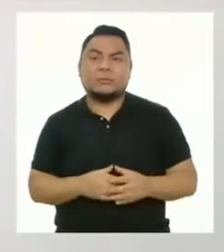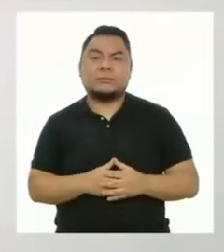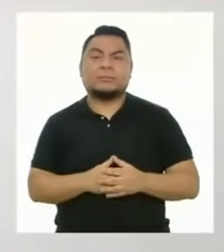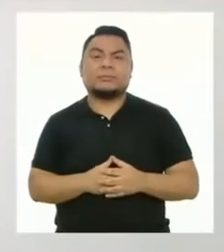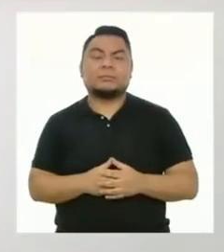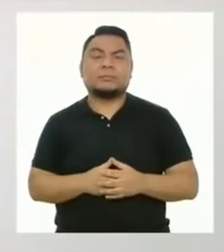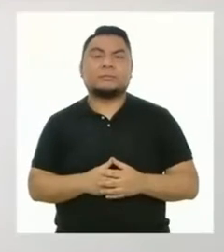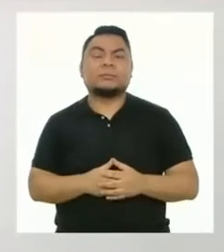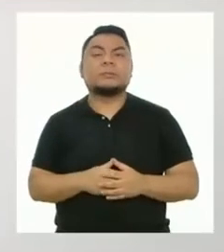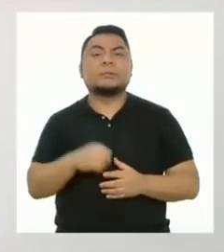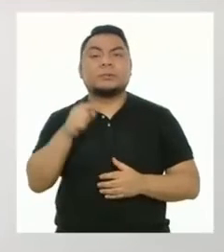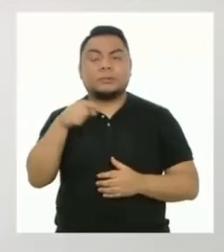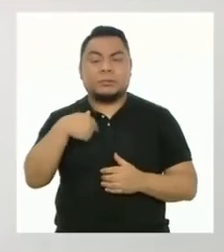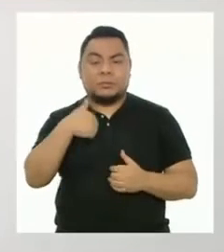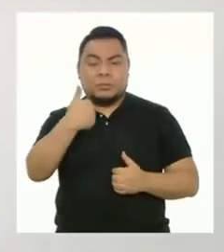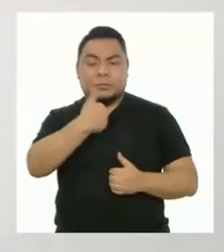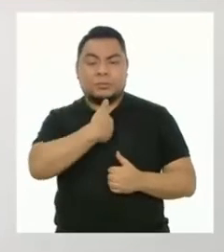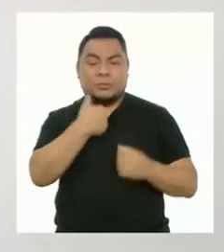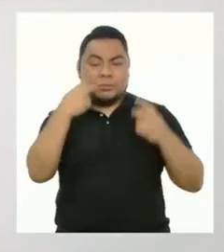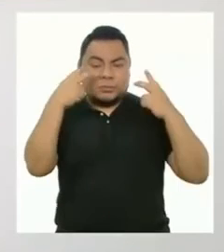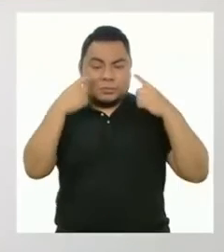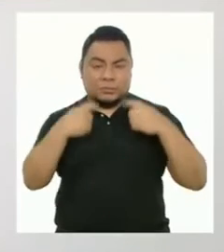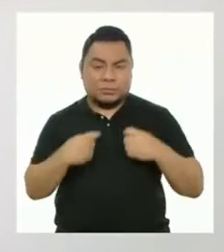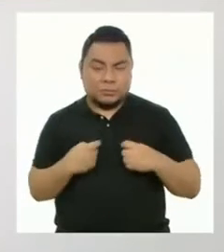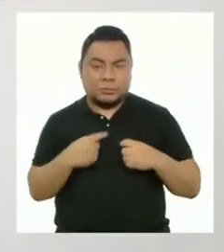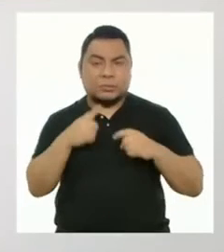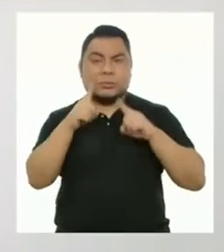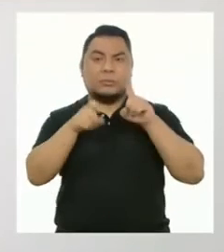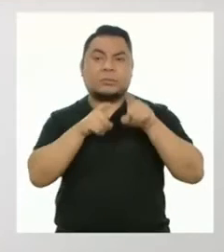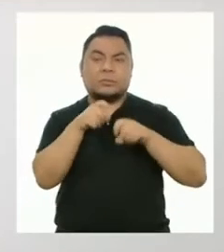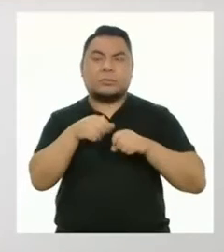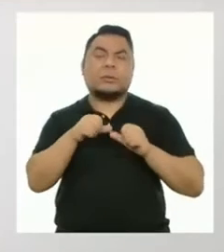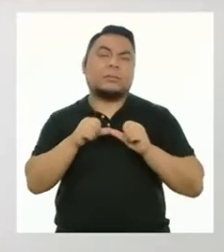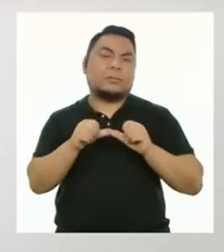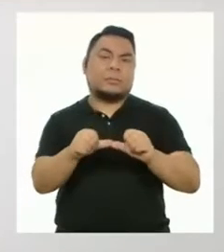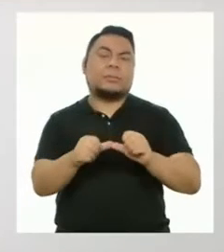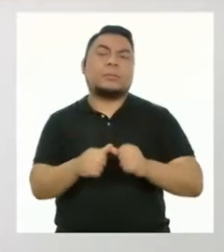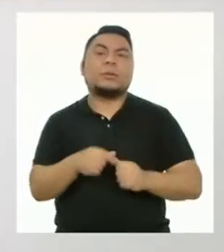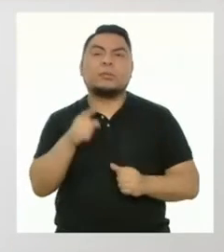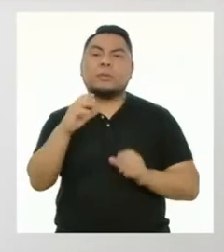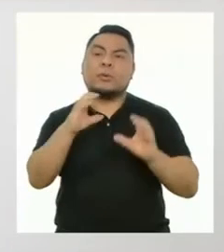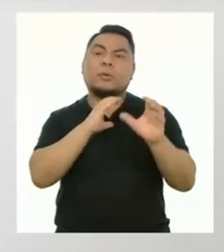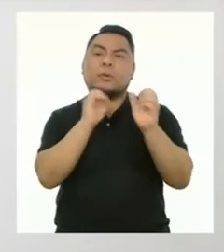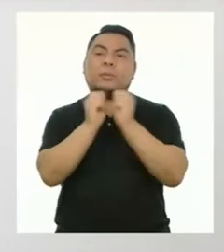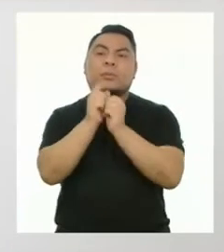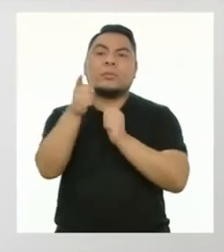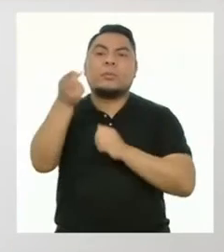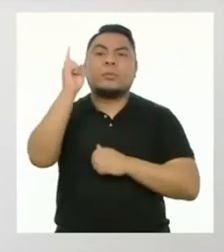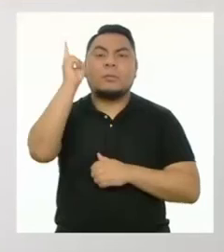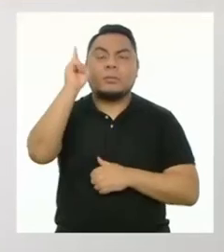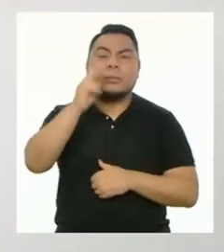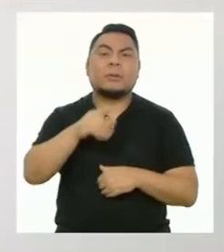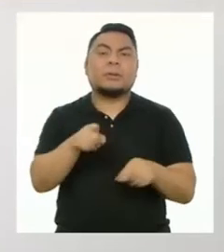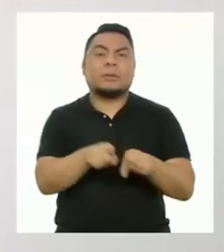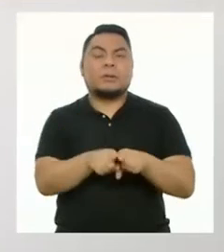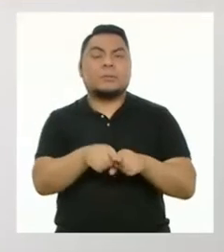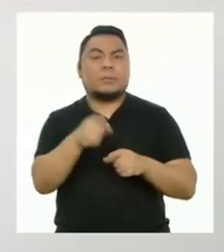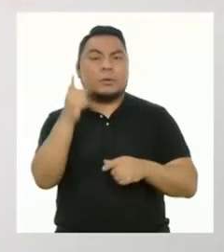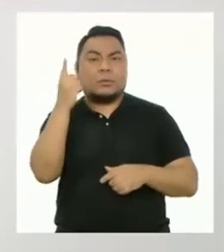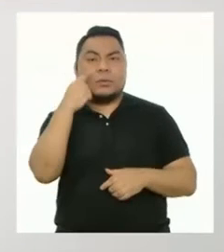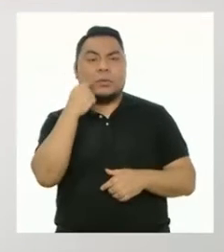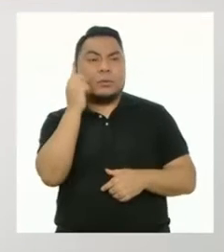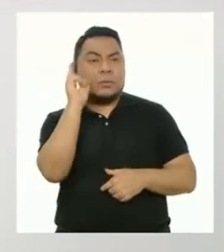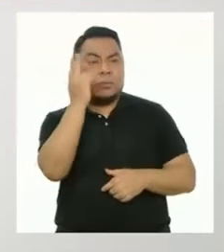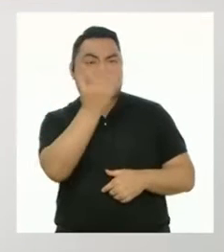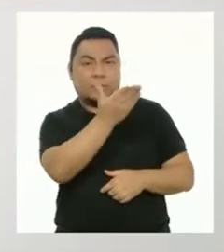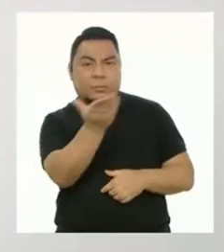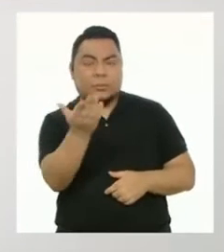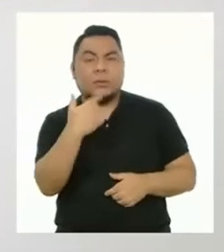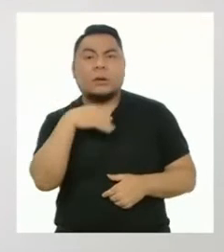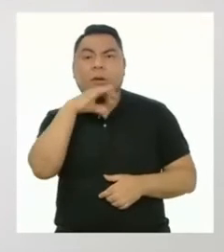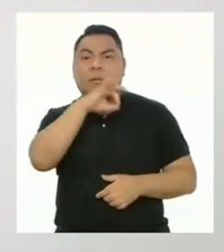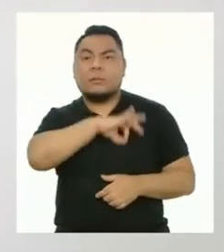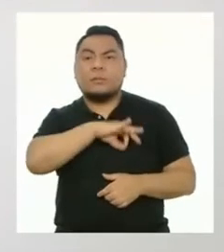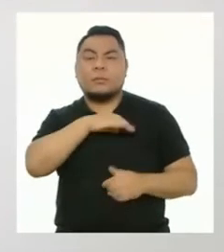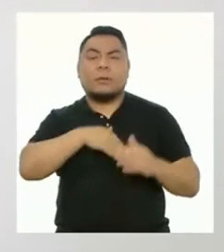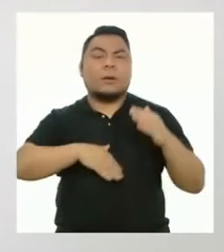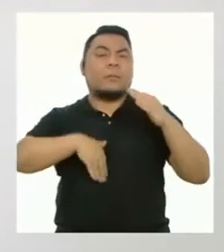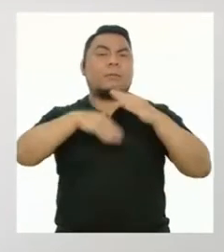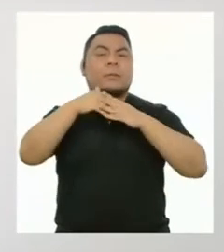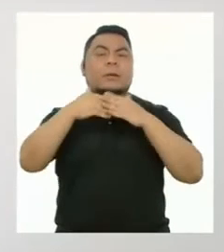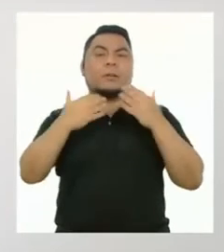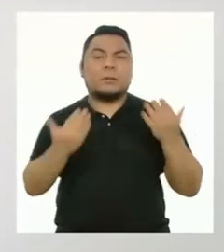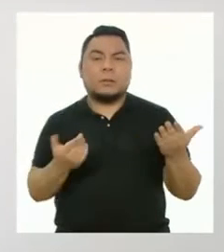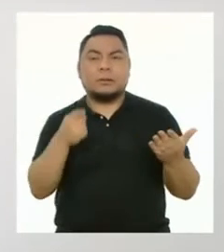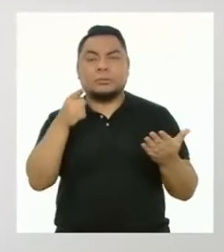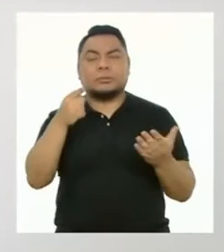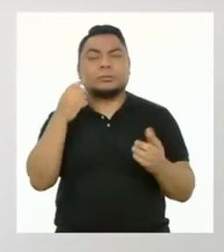La autoevaluación debe ser permanente. Conversen con sus profesoras y profesores y aprovechen al